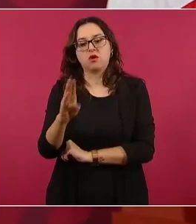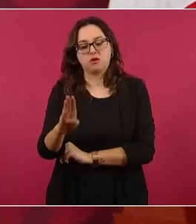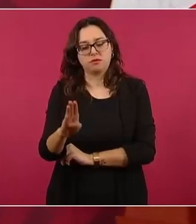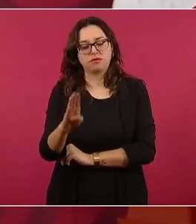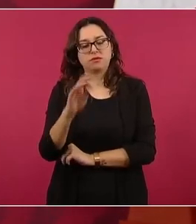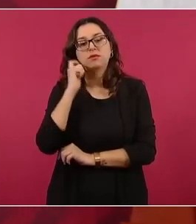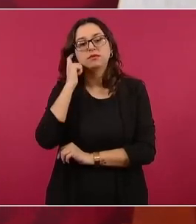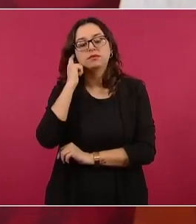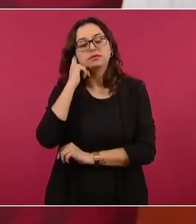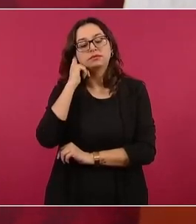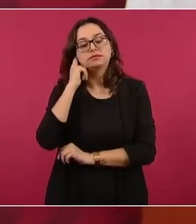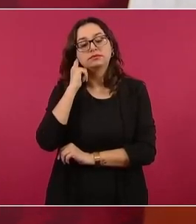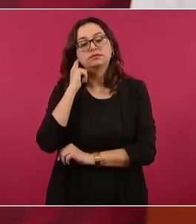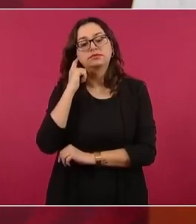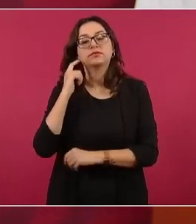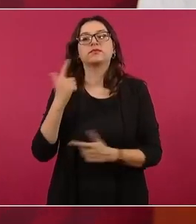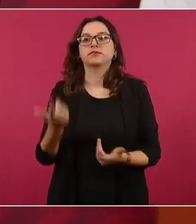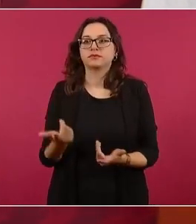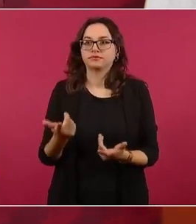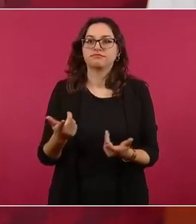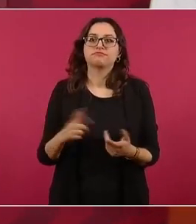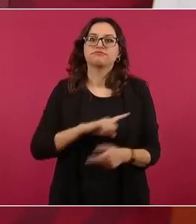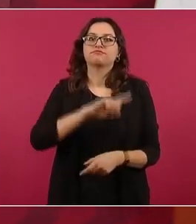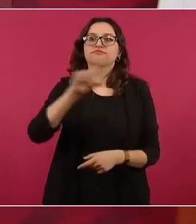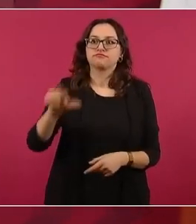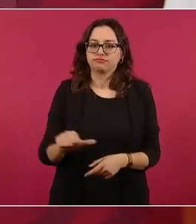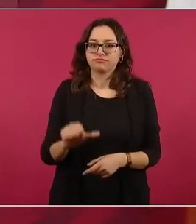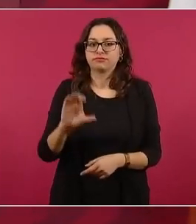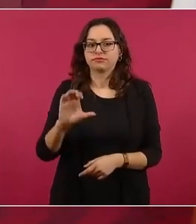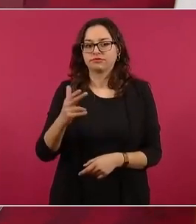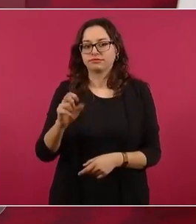y luego Echeverría salió de gobernación.